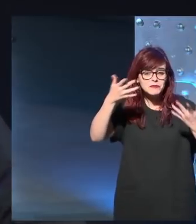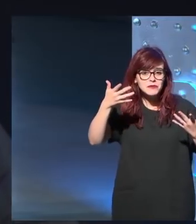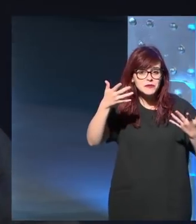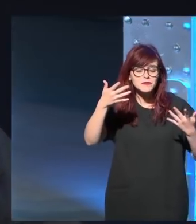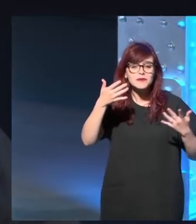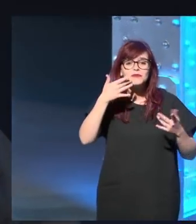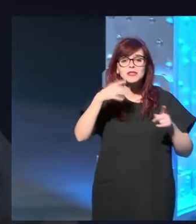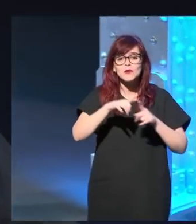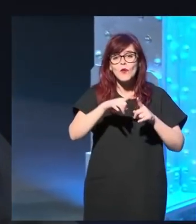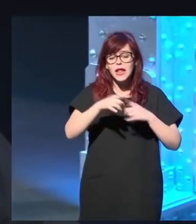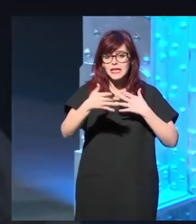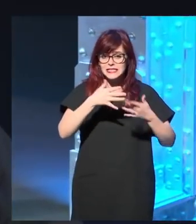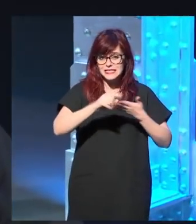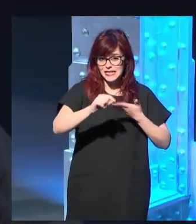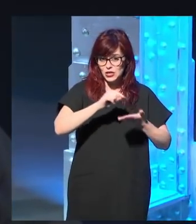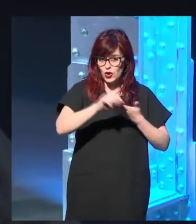como a los escritores,